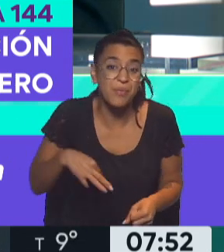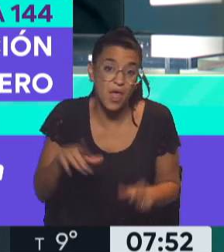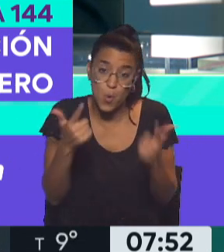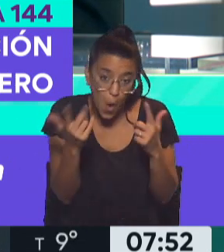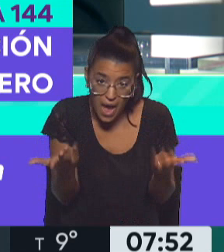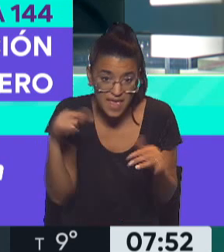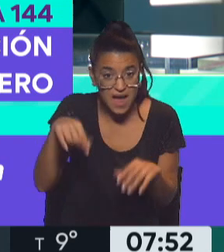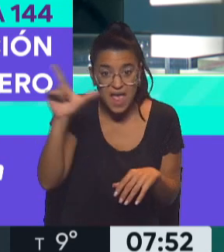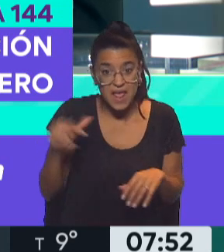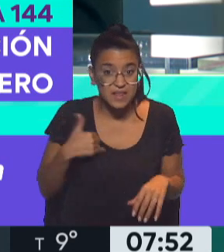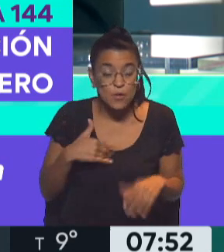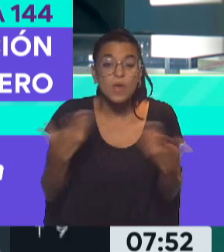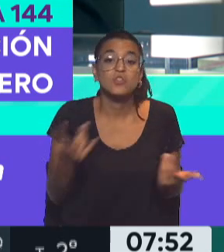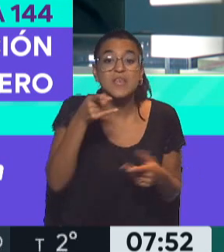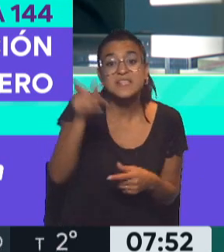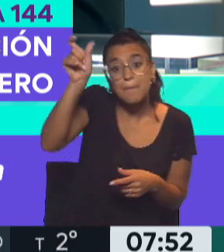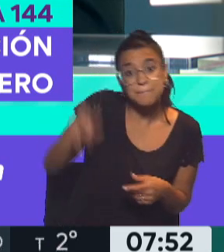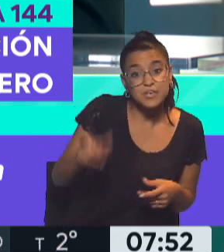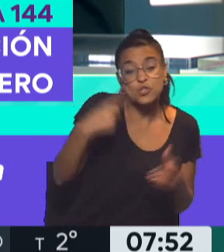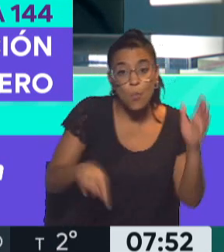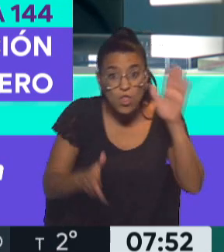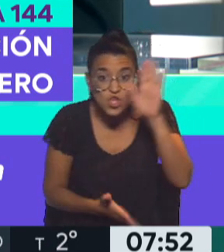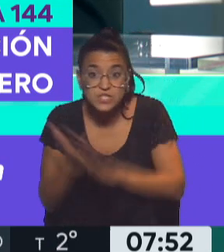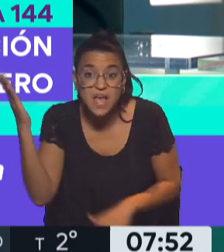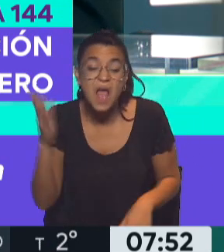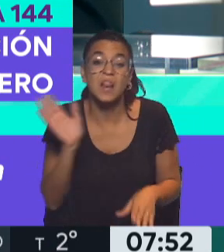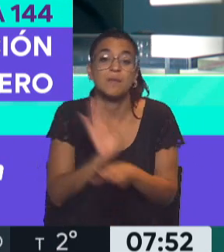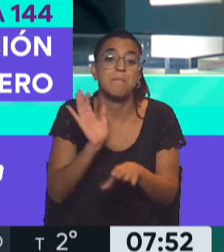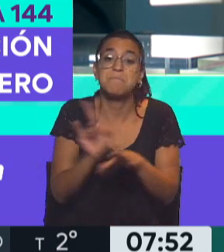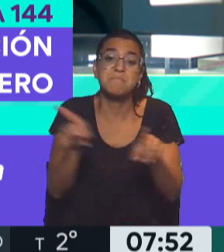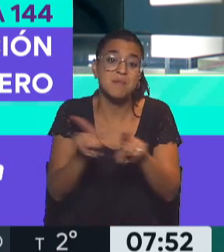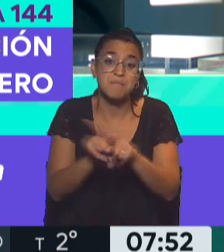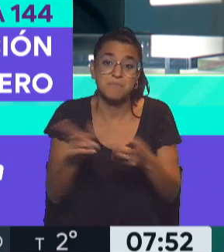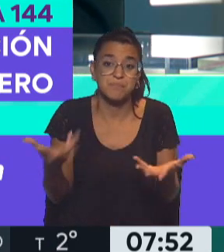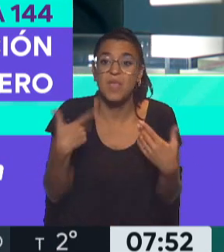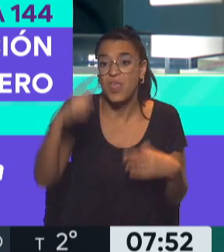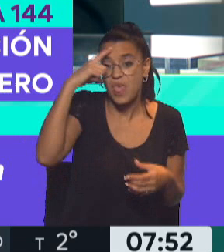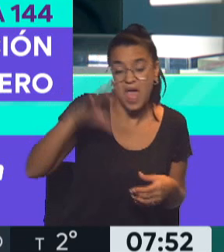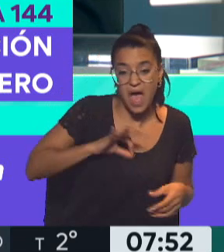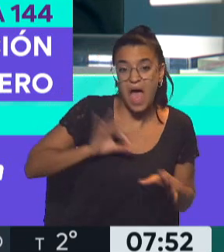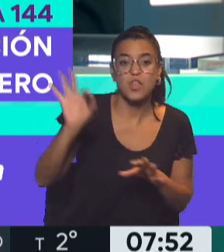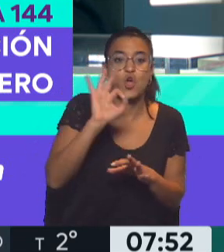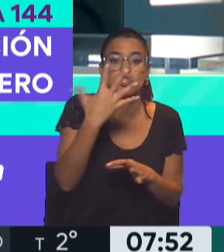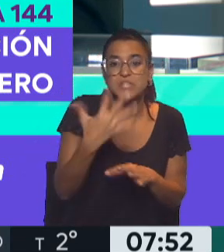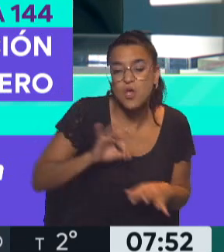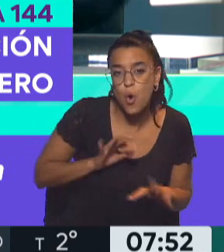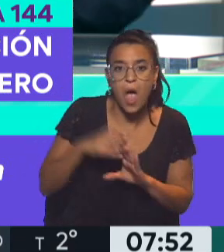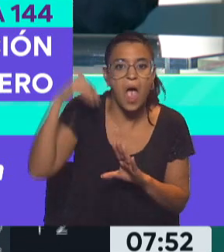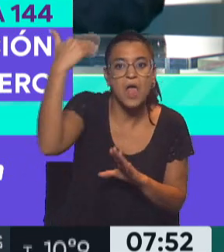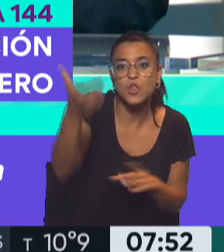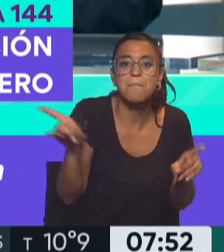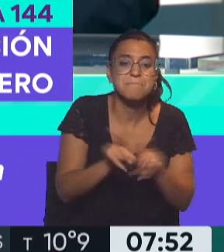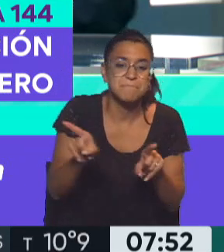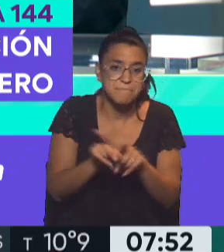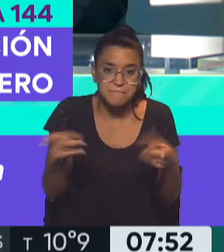existe en la Argentina. Y esa persona cuando saliera estaría en la misma condición, dentro de 10 años, dentro de 5 o de 7, en la